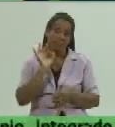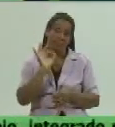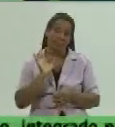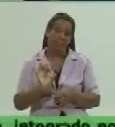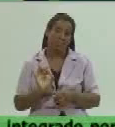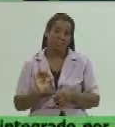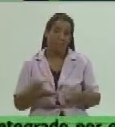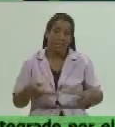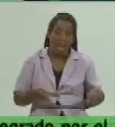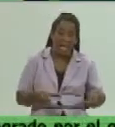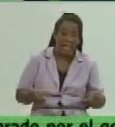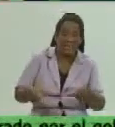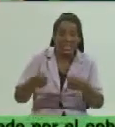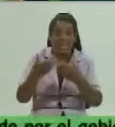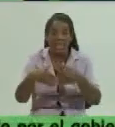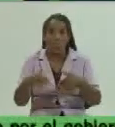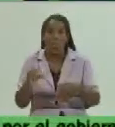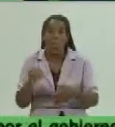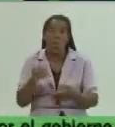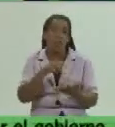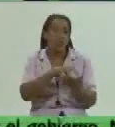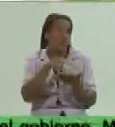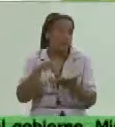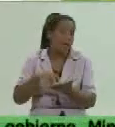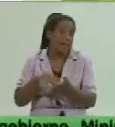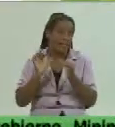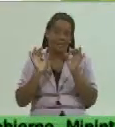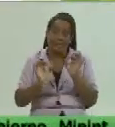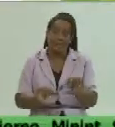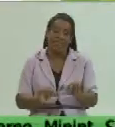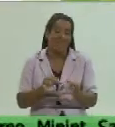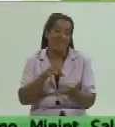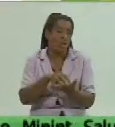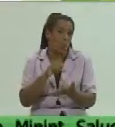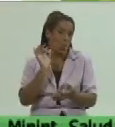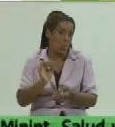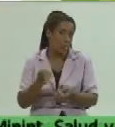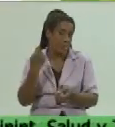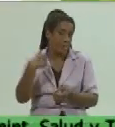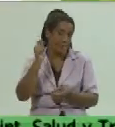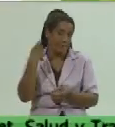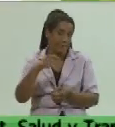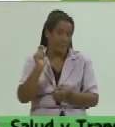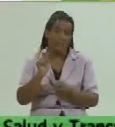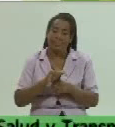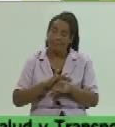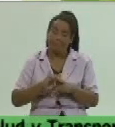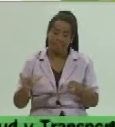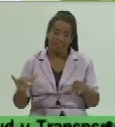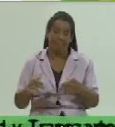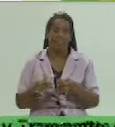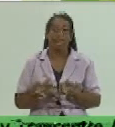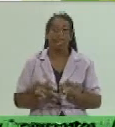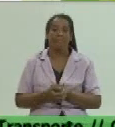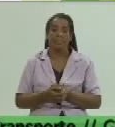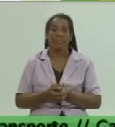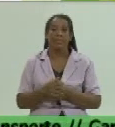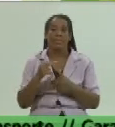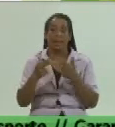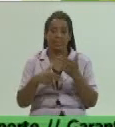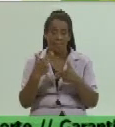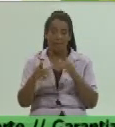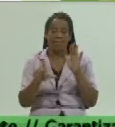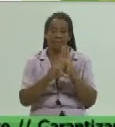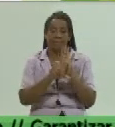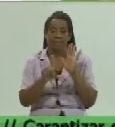carretillero como sean los puntos de venta fijos que son los que hoy estamos nosotros informando a la población y que se van a legalizar de esta